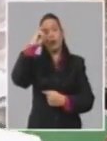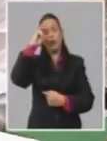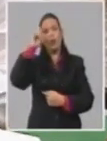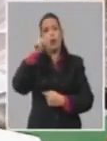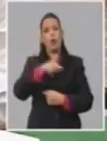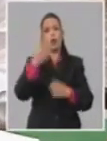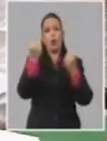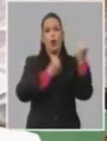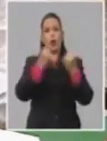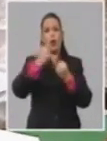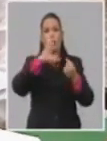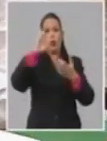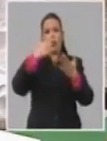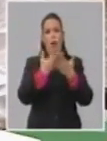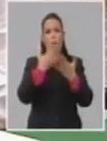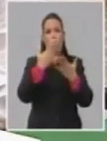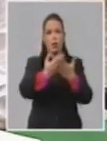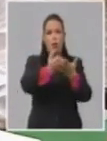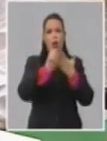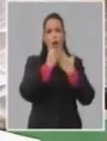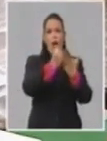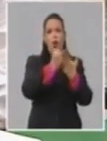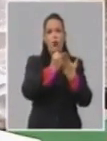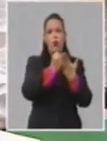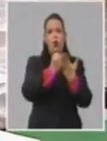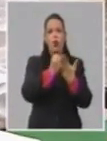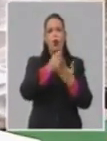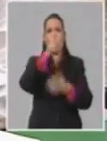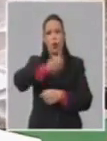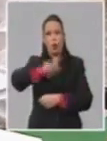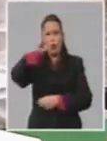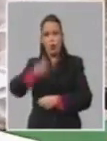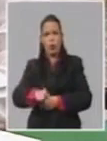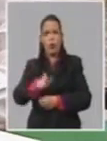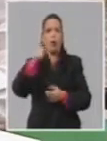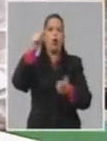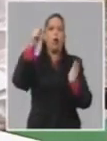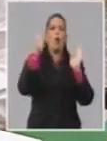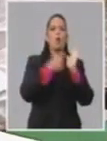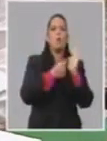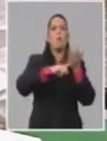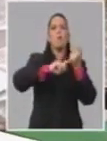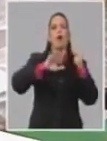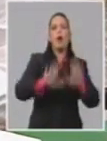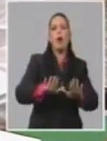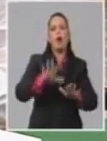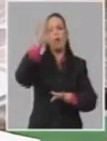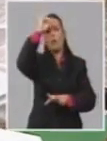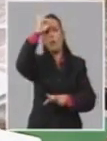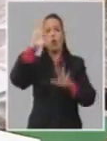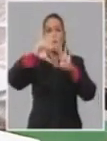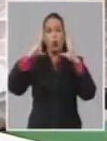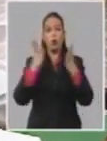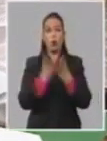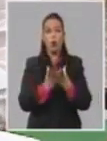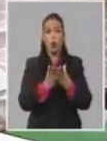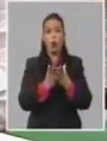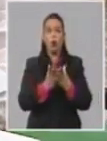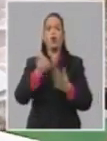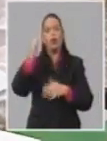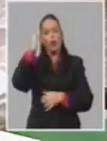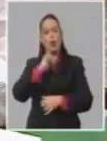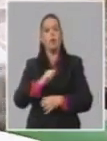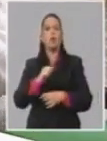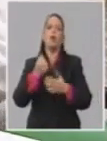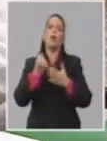con la transportación de la población en los puntos, en las paradas, con los inspectores y demás en todos los lugares, pues es importante que continúe con esa